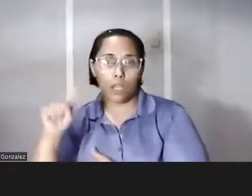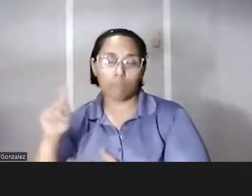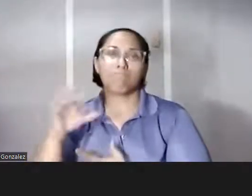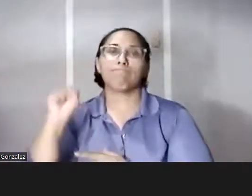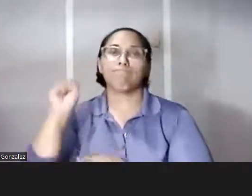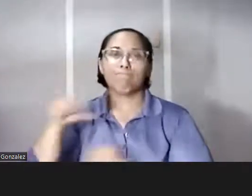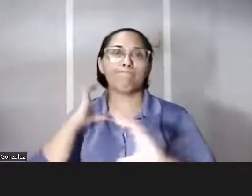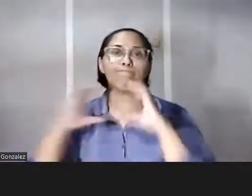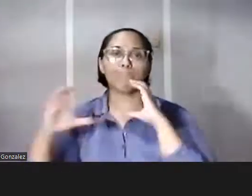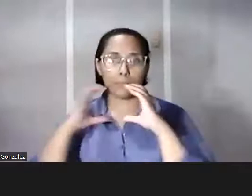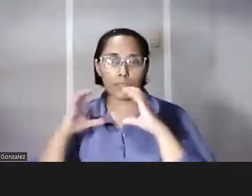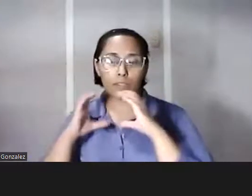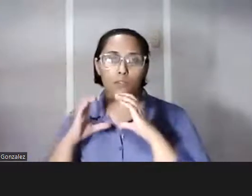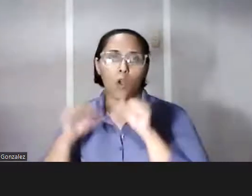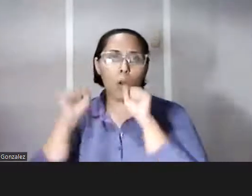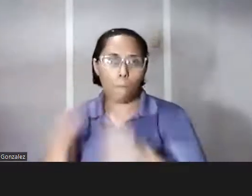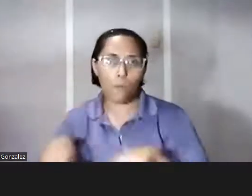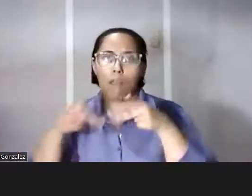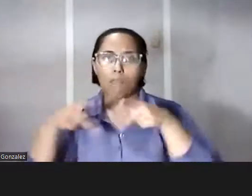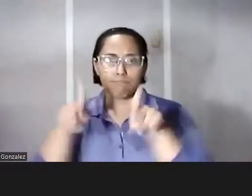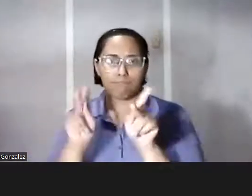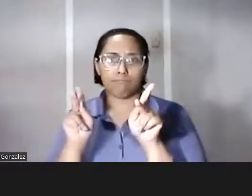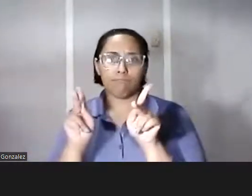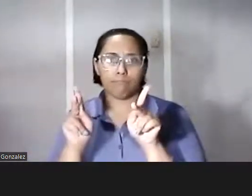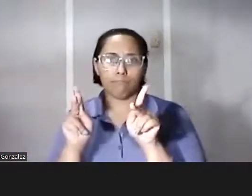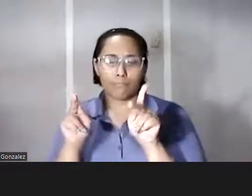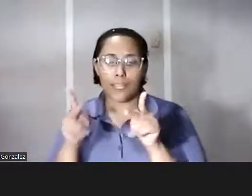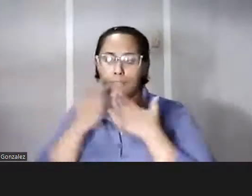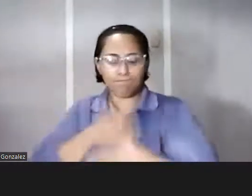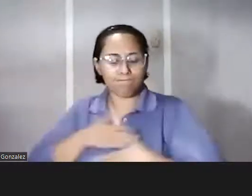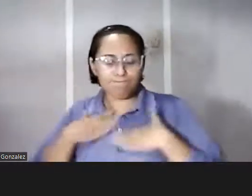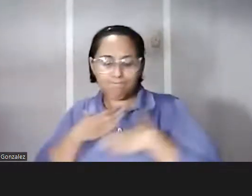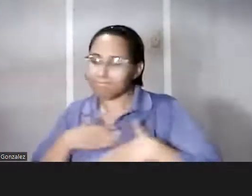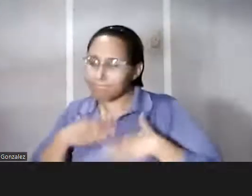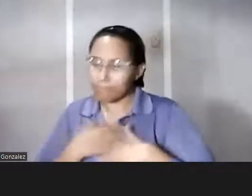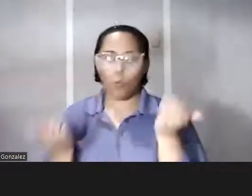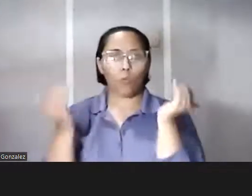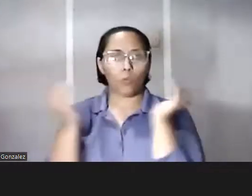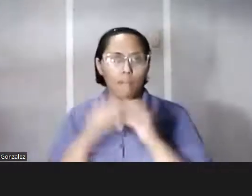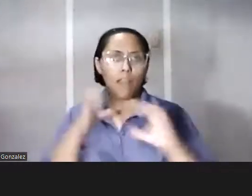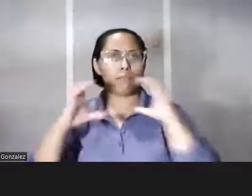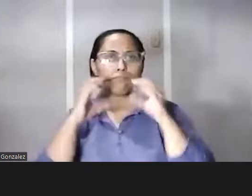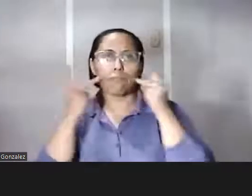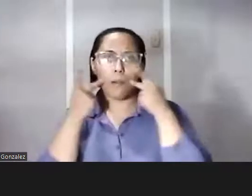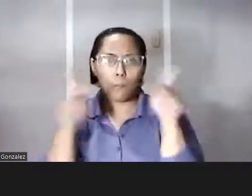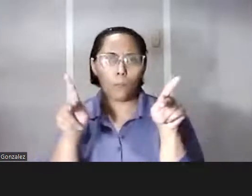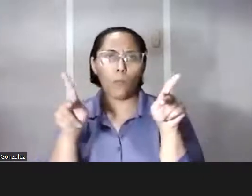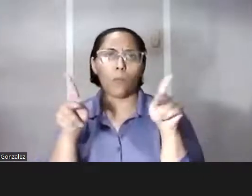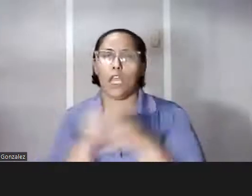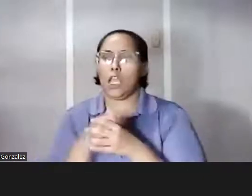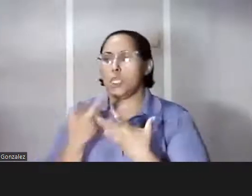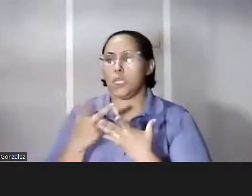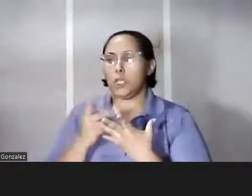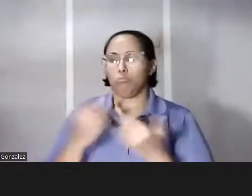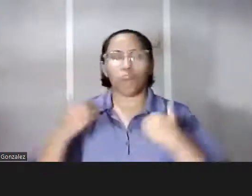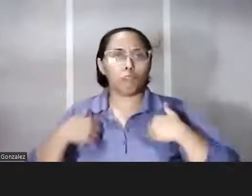comunicativo que nos permite, ¿verdad? Enriquecer, reitero y repito, esa conversación pública y que no sea el